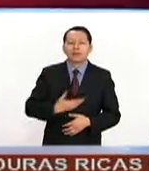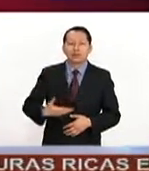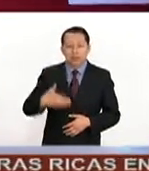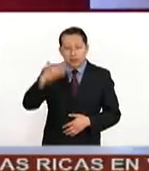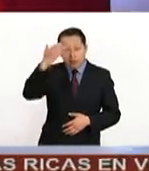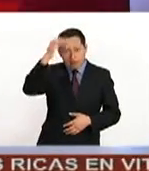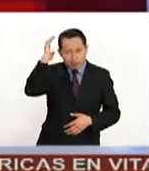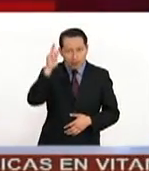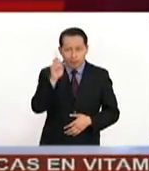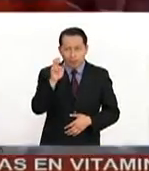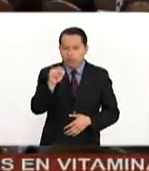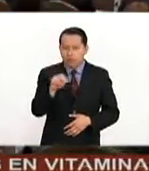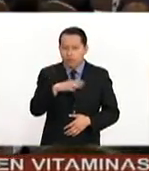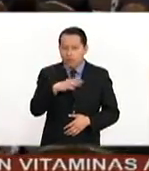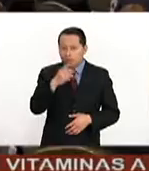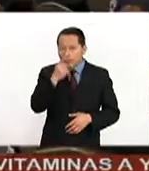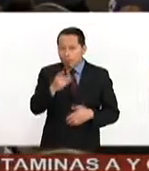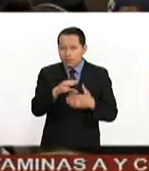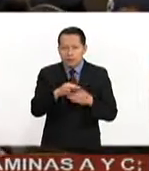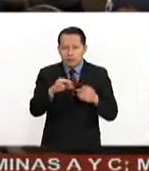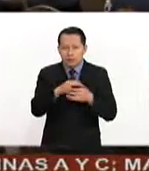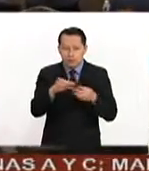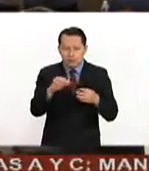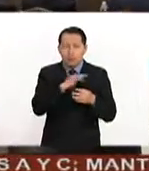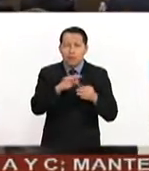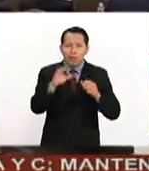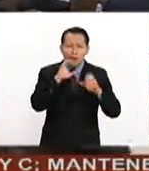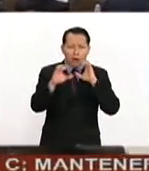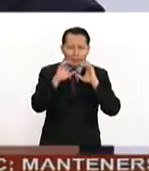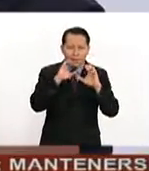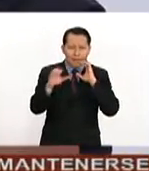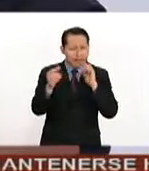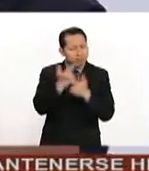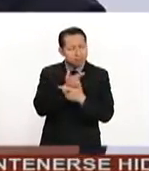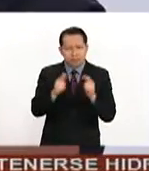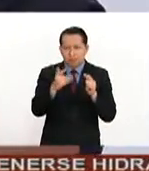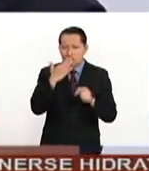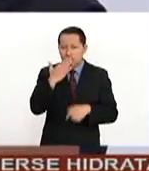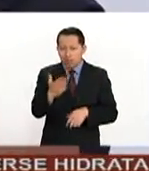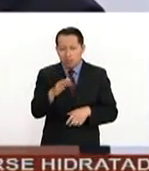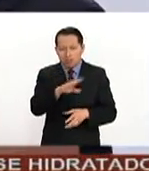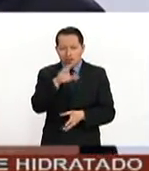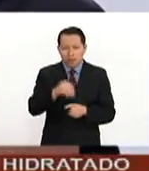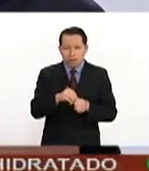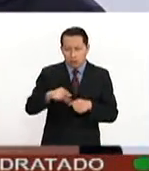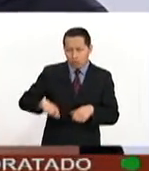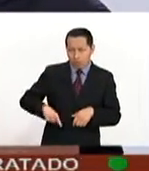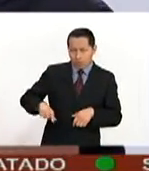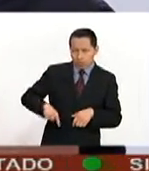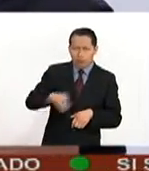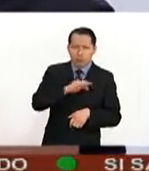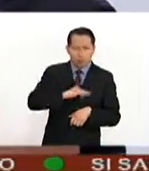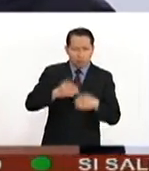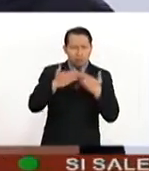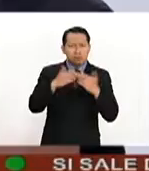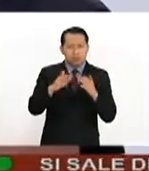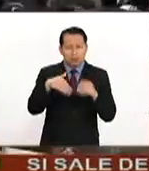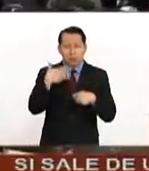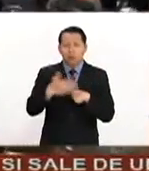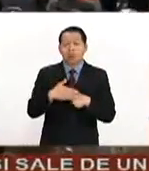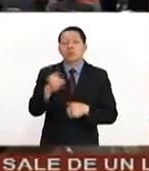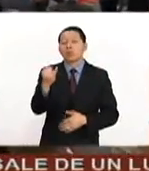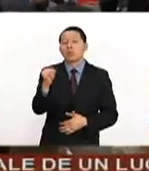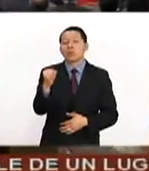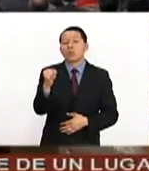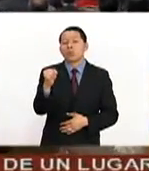Enrique Peña Nieto aseguró que las vías de comunicación están abiertas y los canales institucionales funcionando para que en junio,